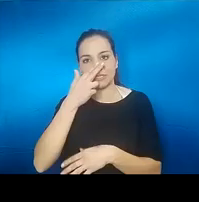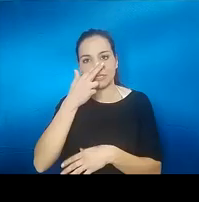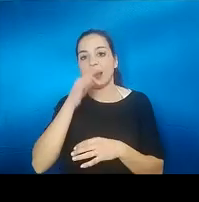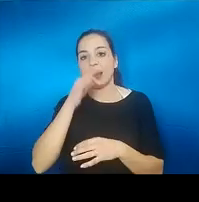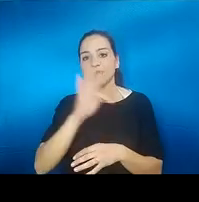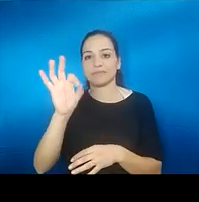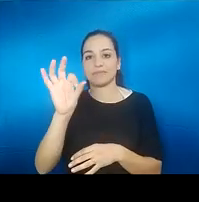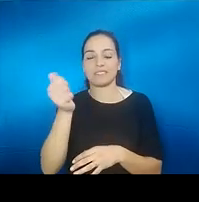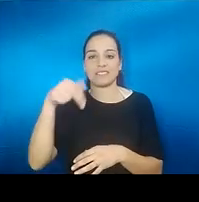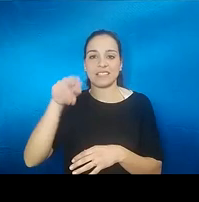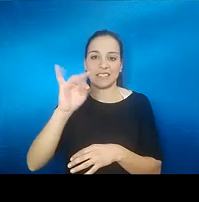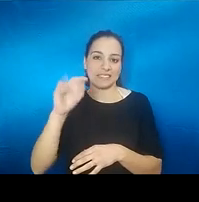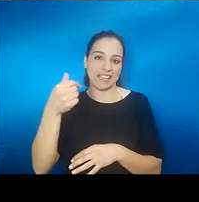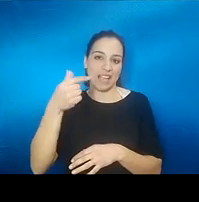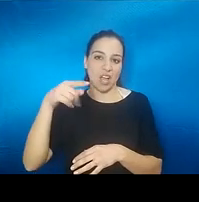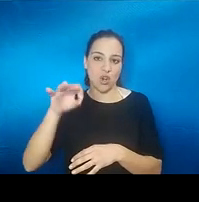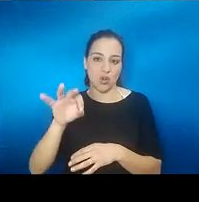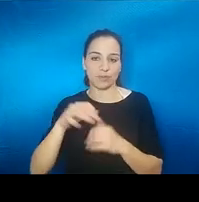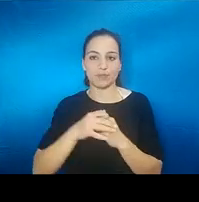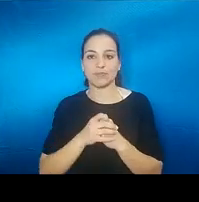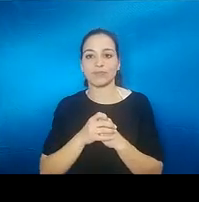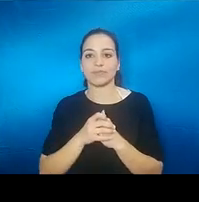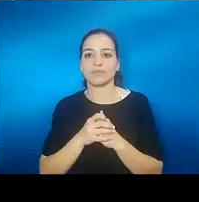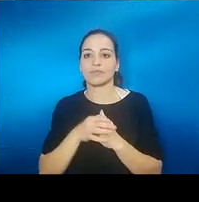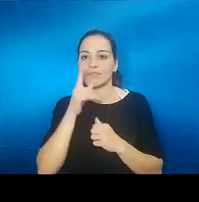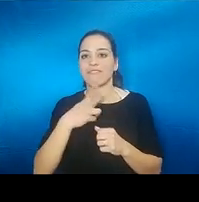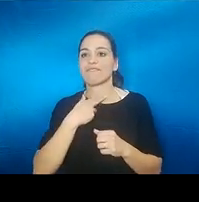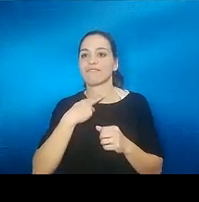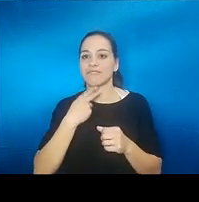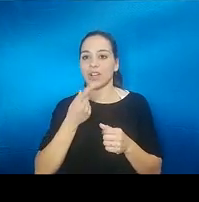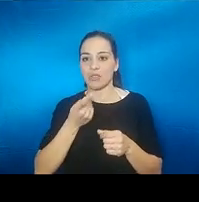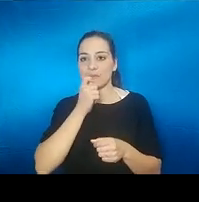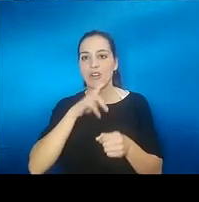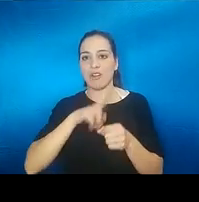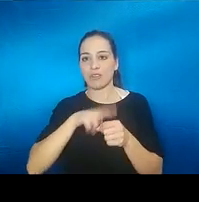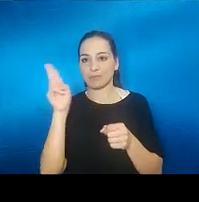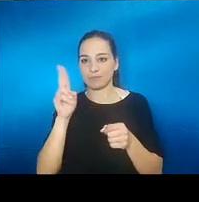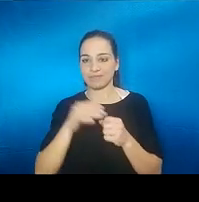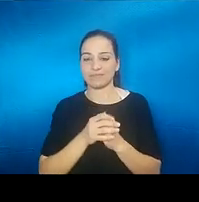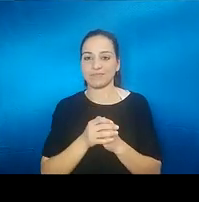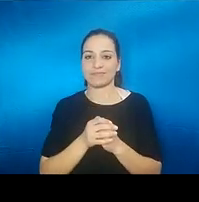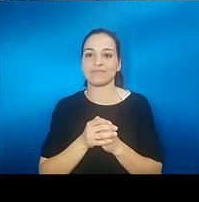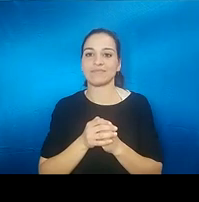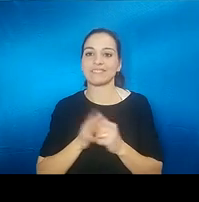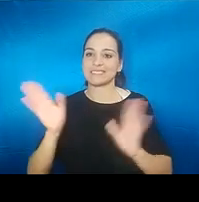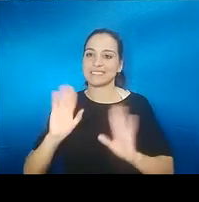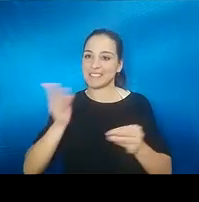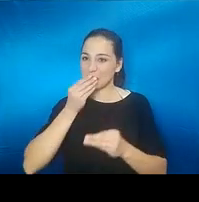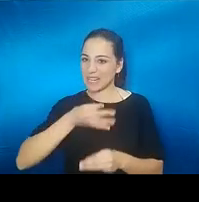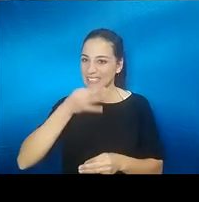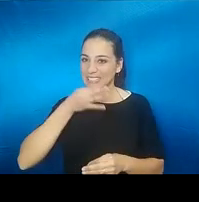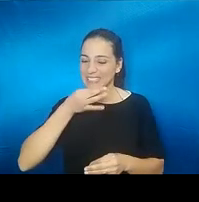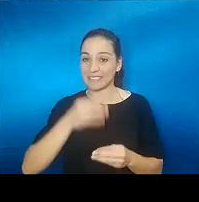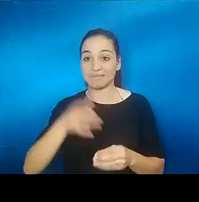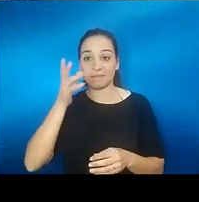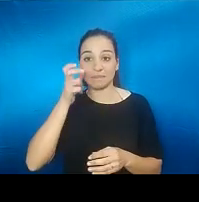Santiago, ¿cómo afecta? Ponte el micrófono que no te oímos. Buenas tardes. ¿Me